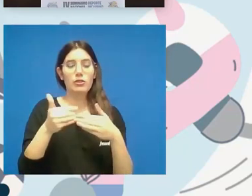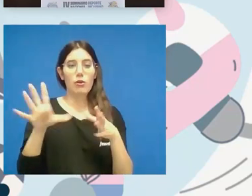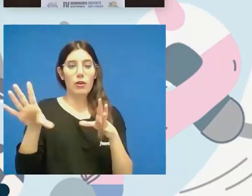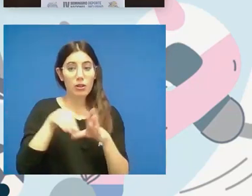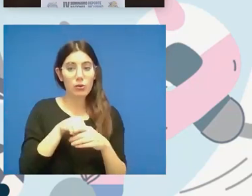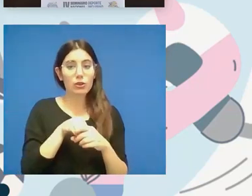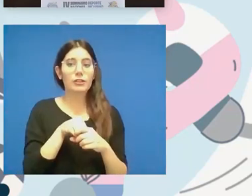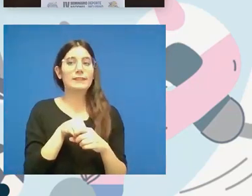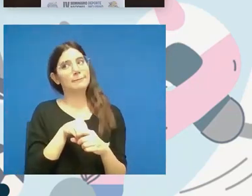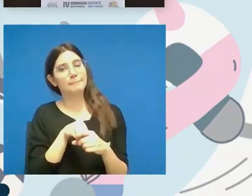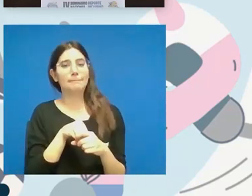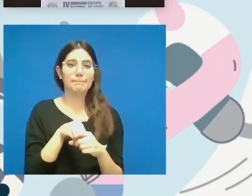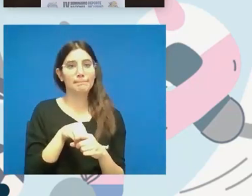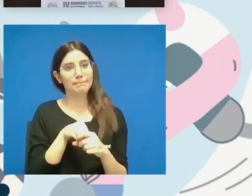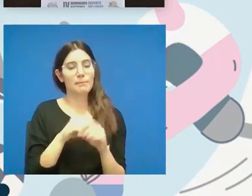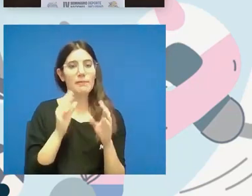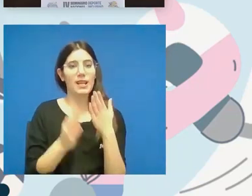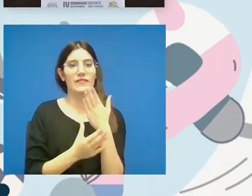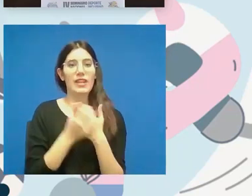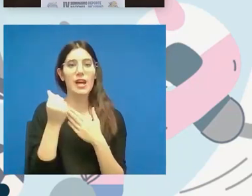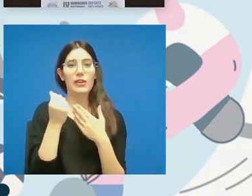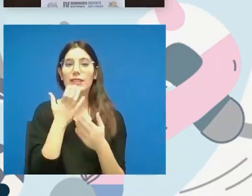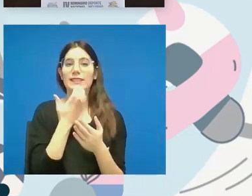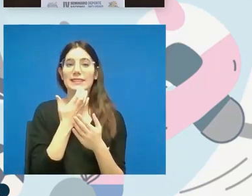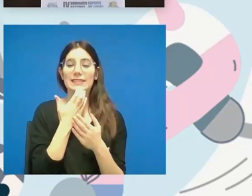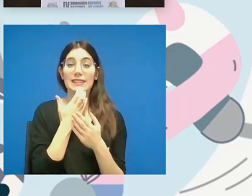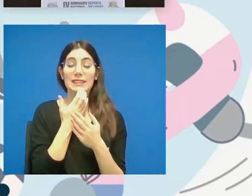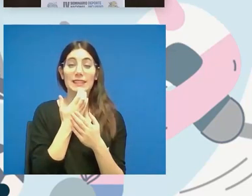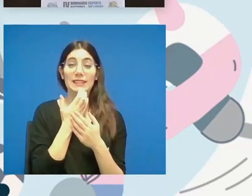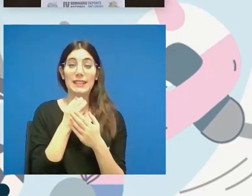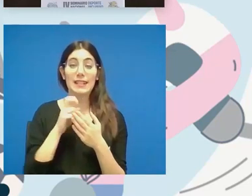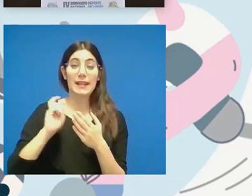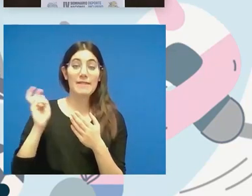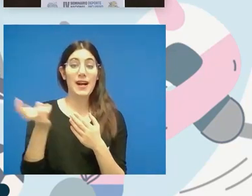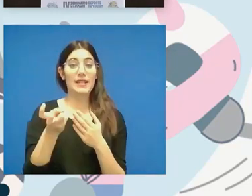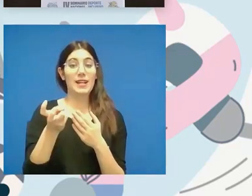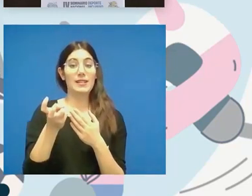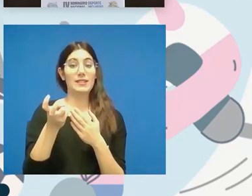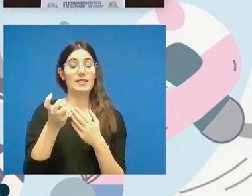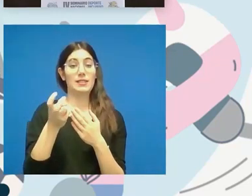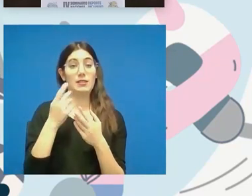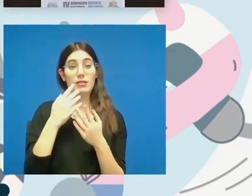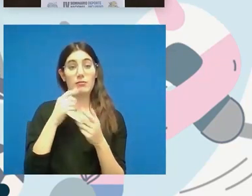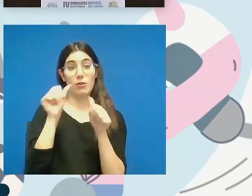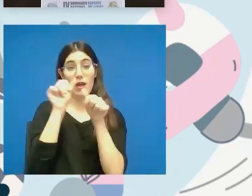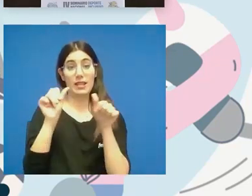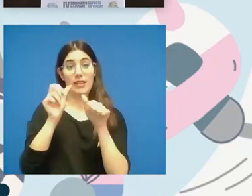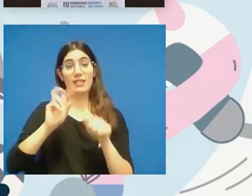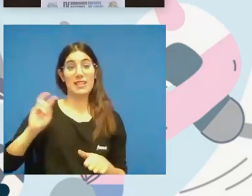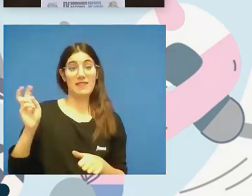las federaciones que tenemos varias modalidades y varias discapacidades tengamos